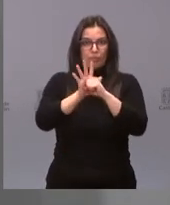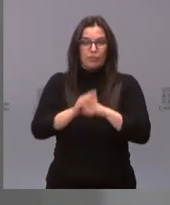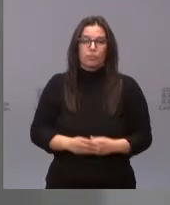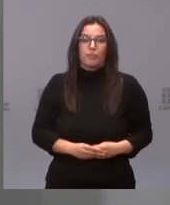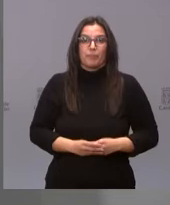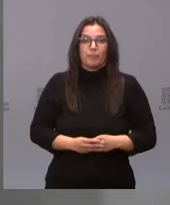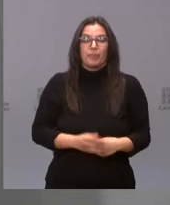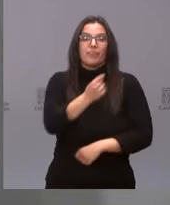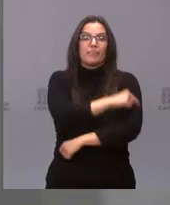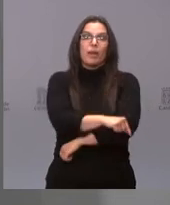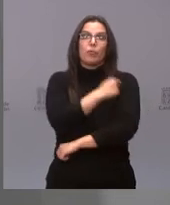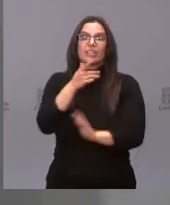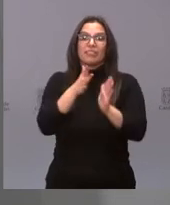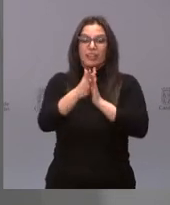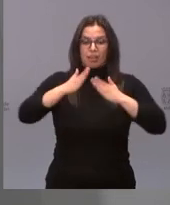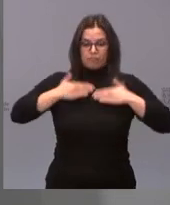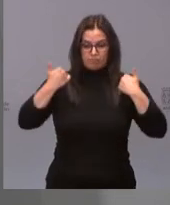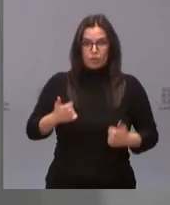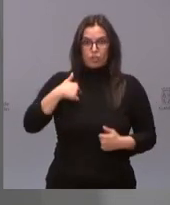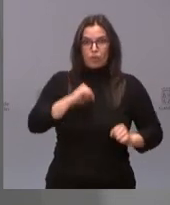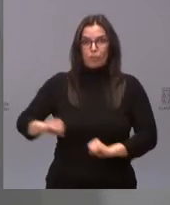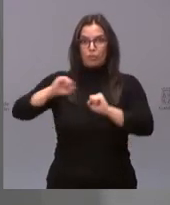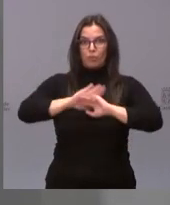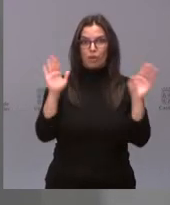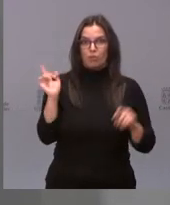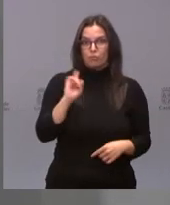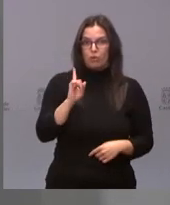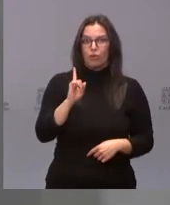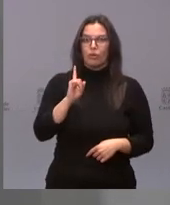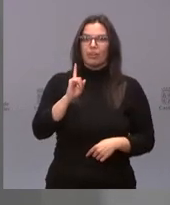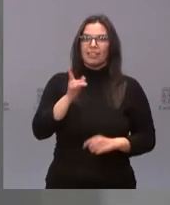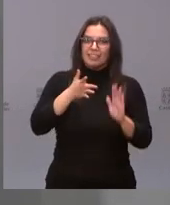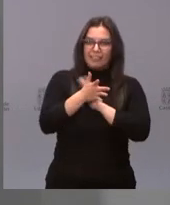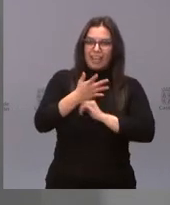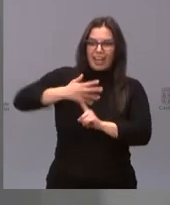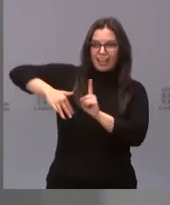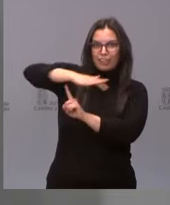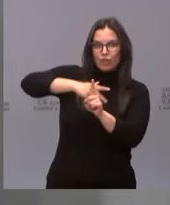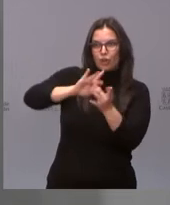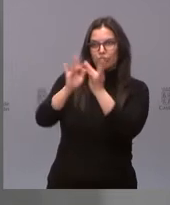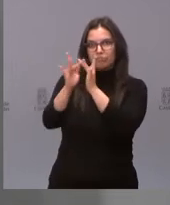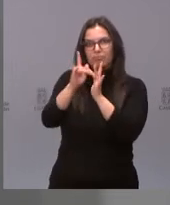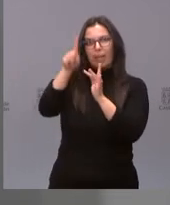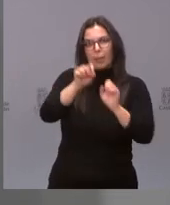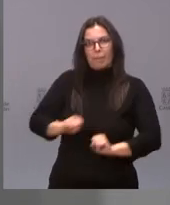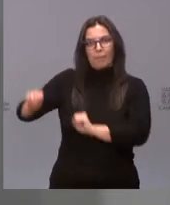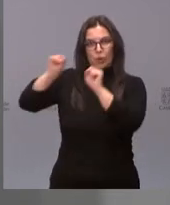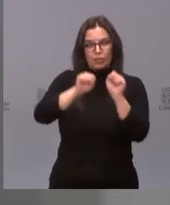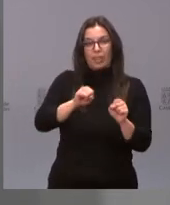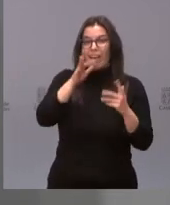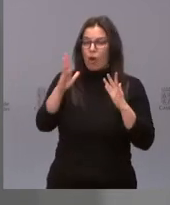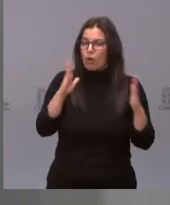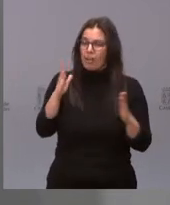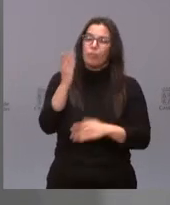Vacunarnos no es solamente protegernos a nosotros mismos, sino es también proteger a nuestro entorno. Es el momento de vacunarse.